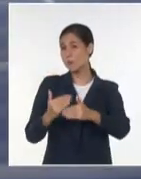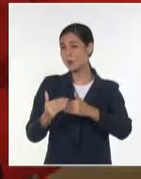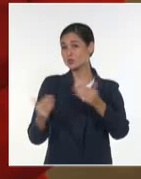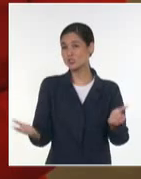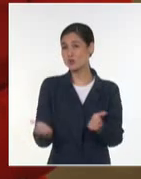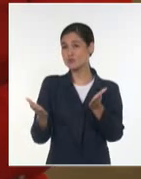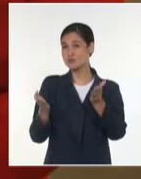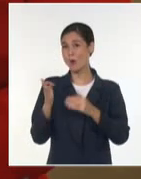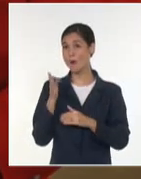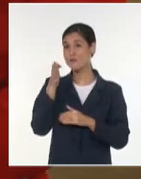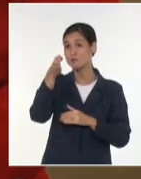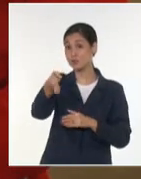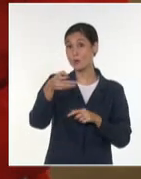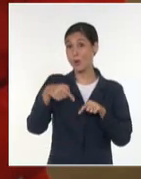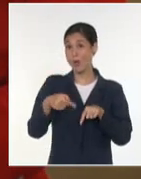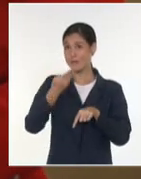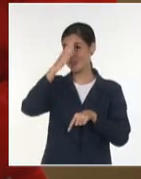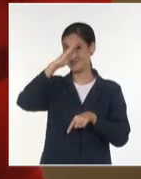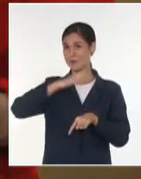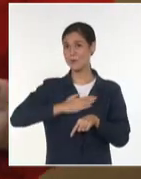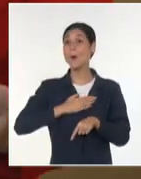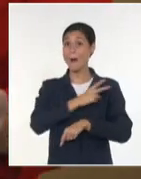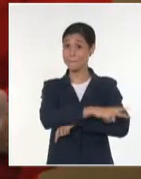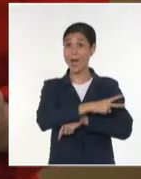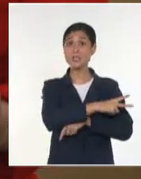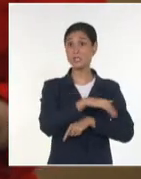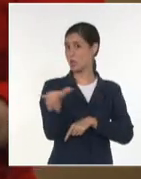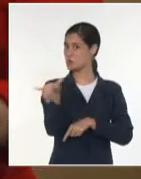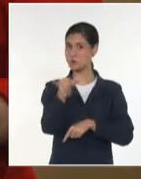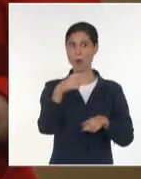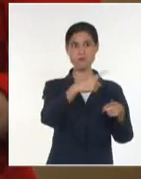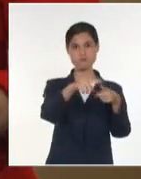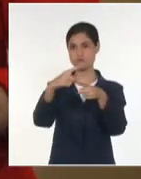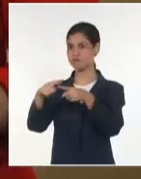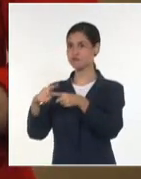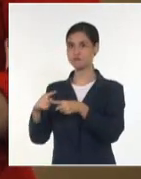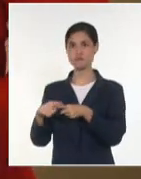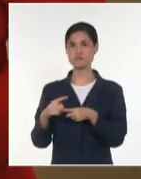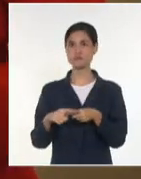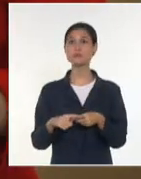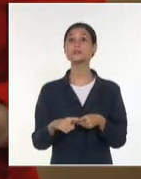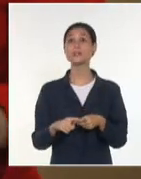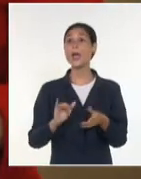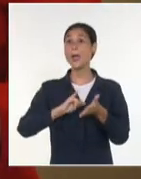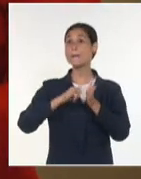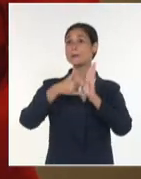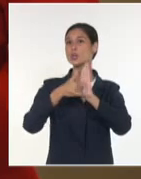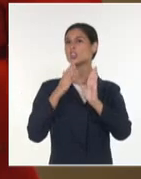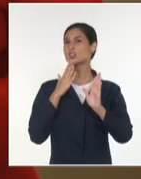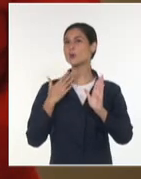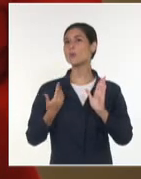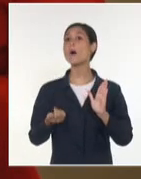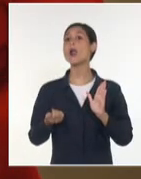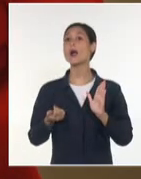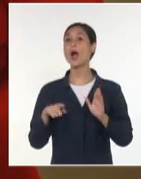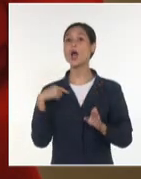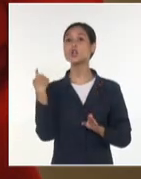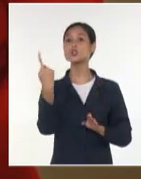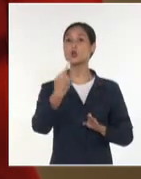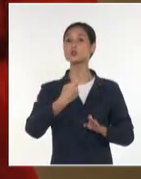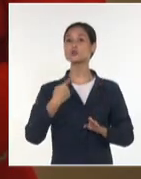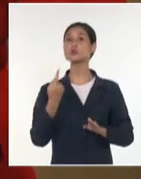hoy en el horizonte de todos los países. El común denominador de cada proyecto es la posibilidad de tomar decisiones